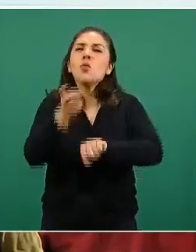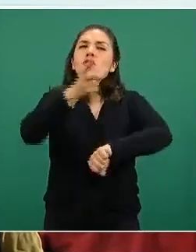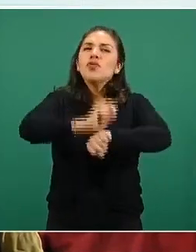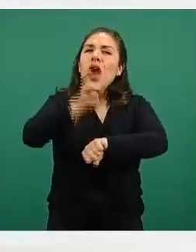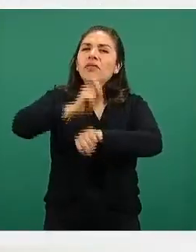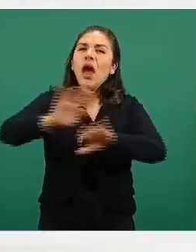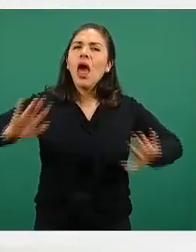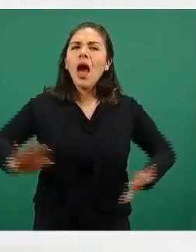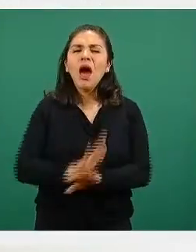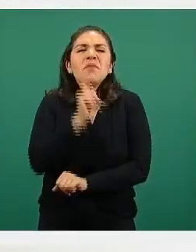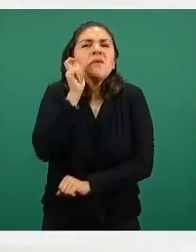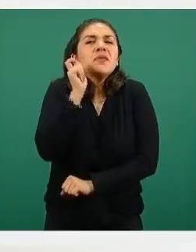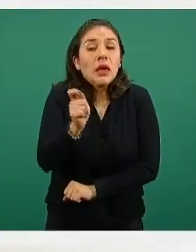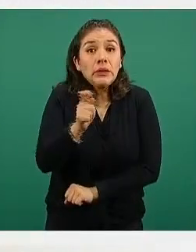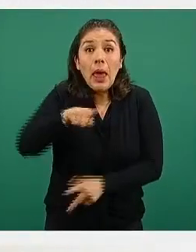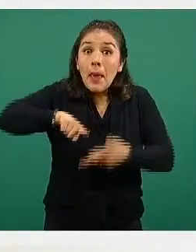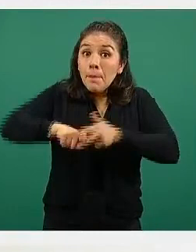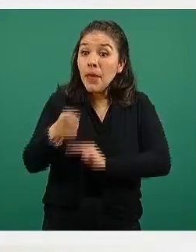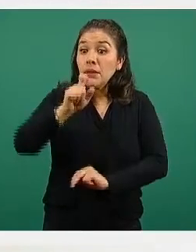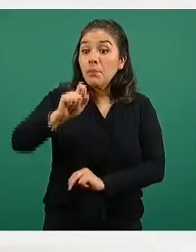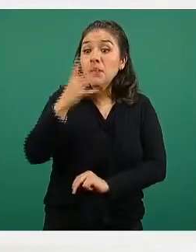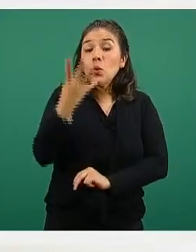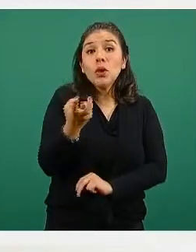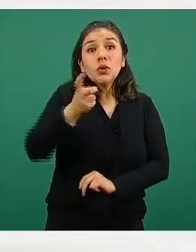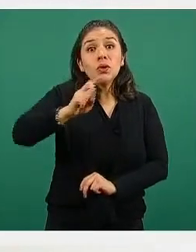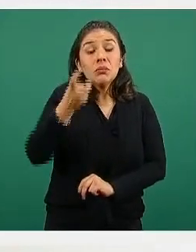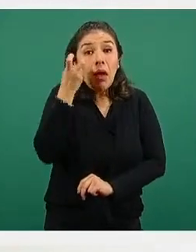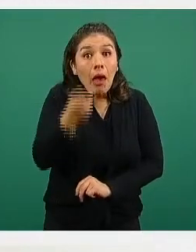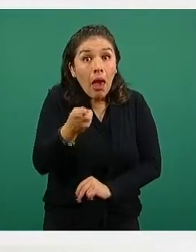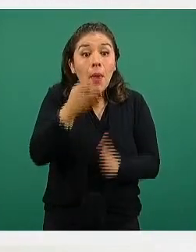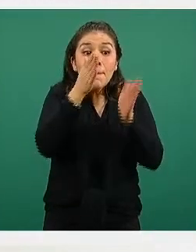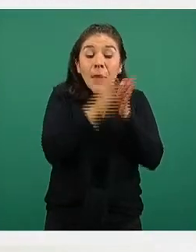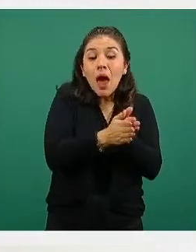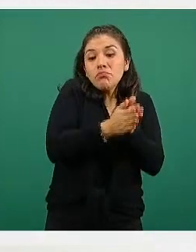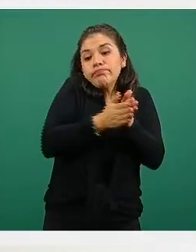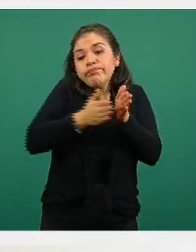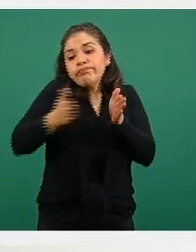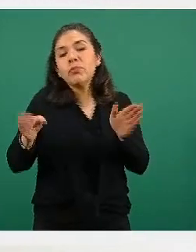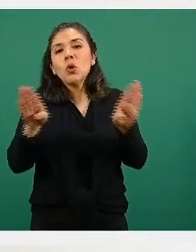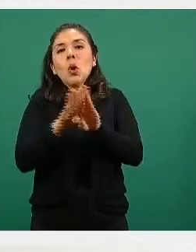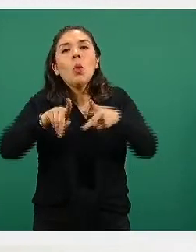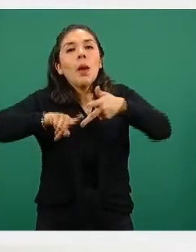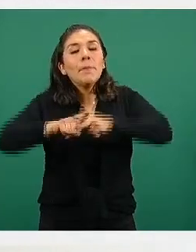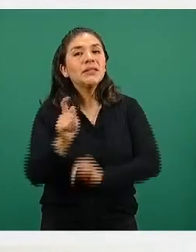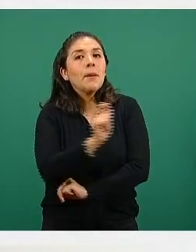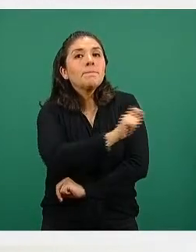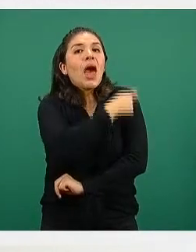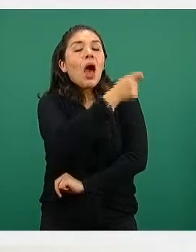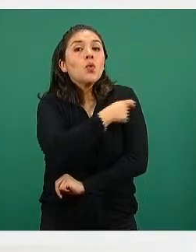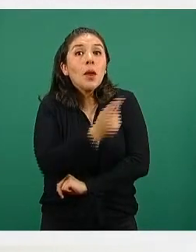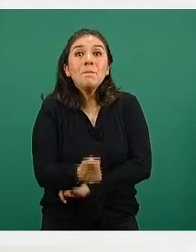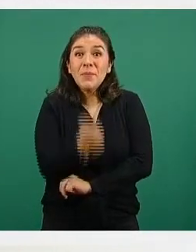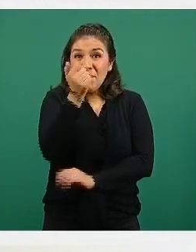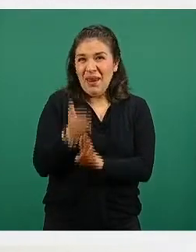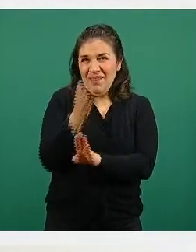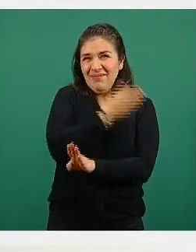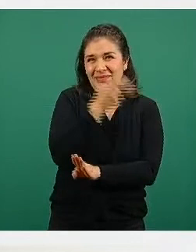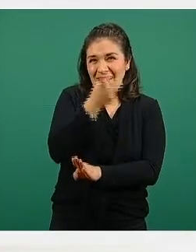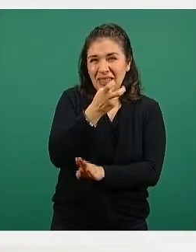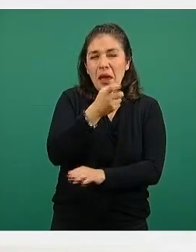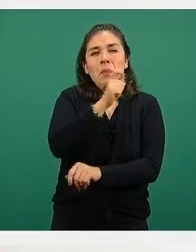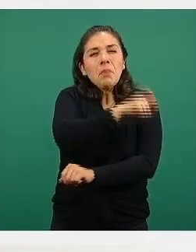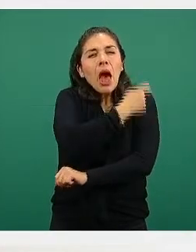que se está teniendo desde el 24 de diciembre que inició la primera dosis en esta